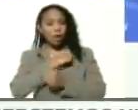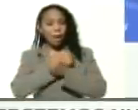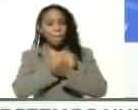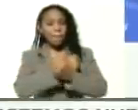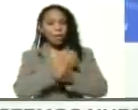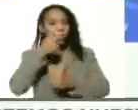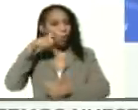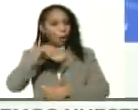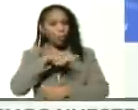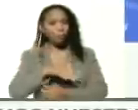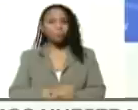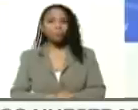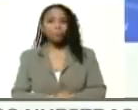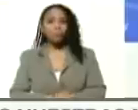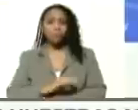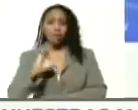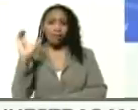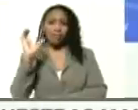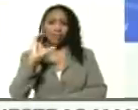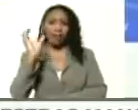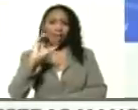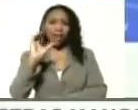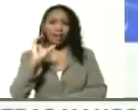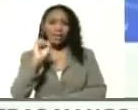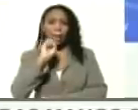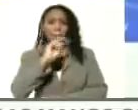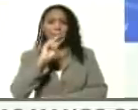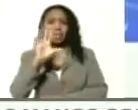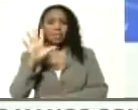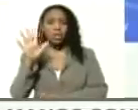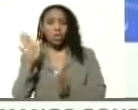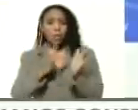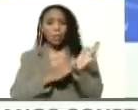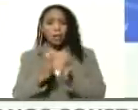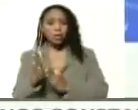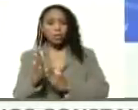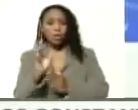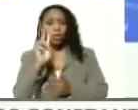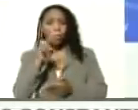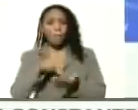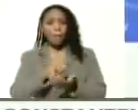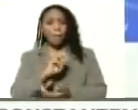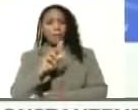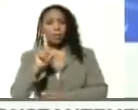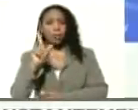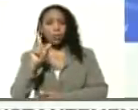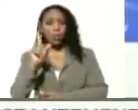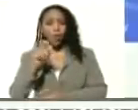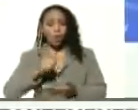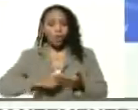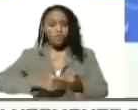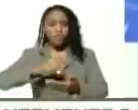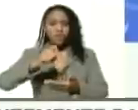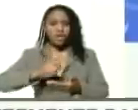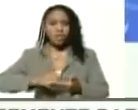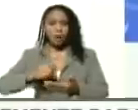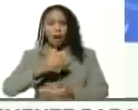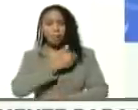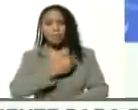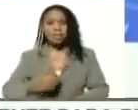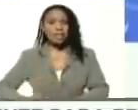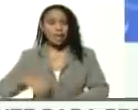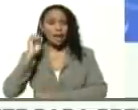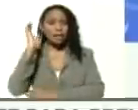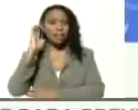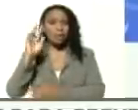pueblo. En Caracas, el 25 de marzo de 2021, firman el Presidente de la Asamblea